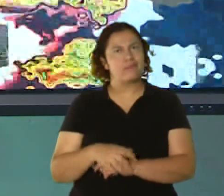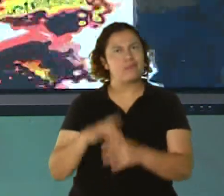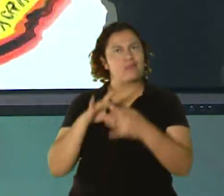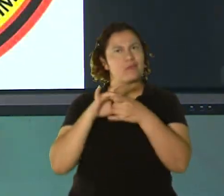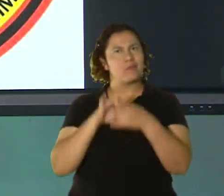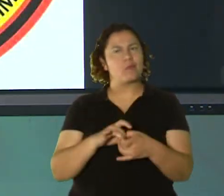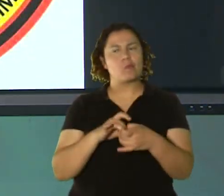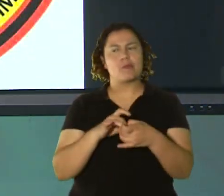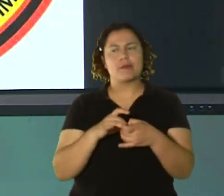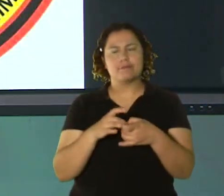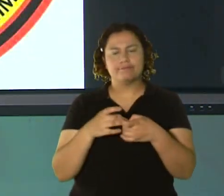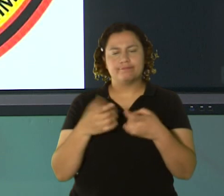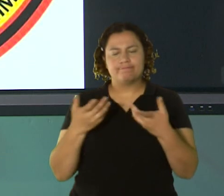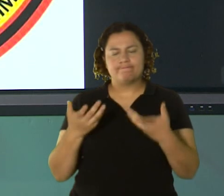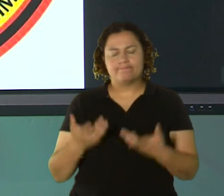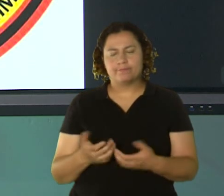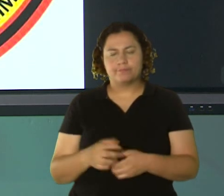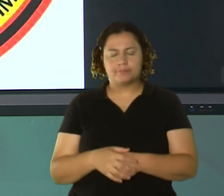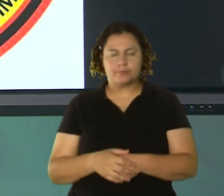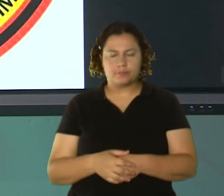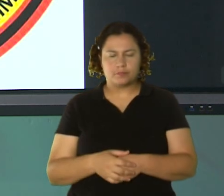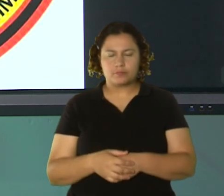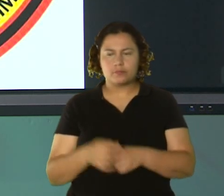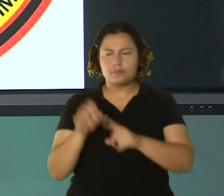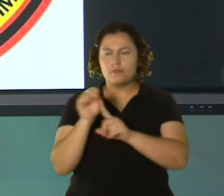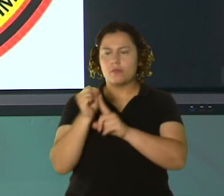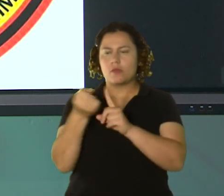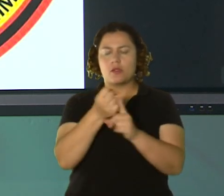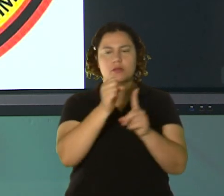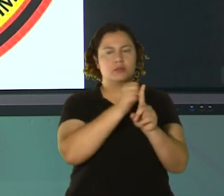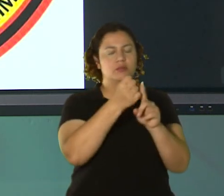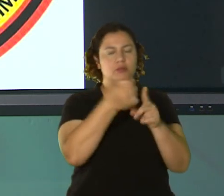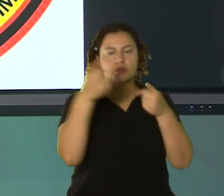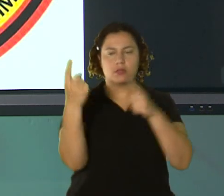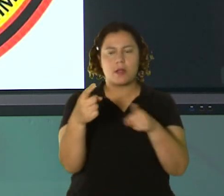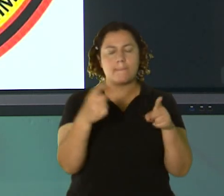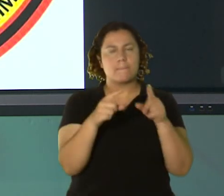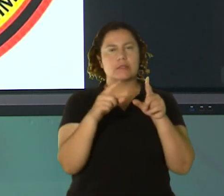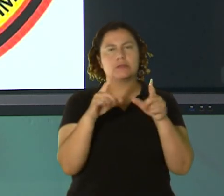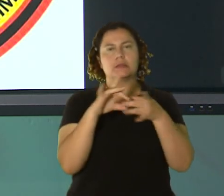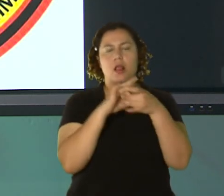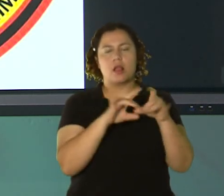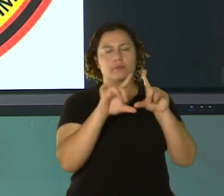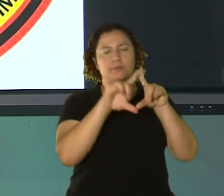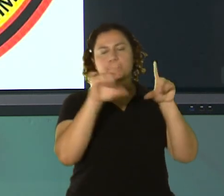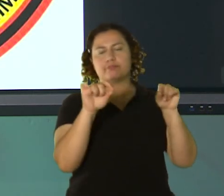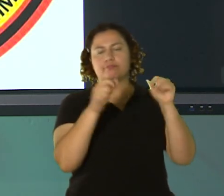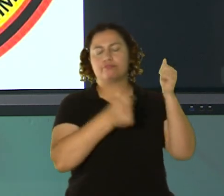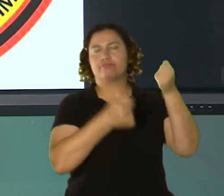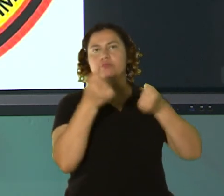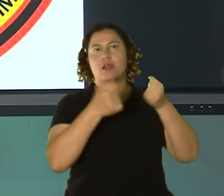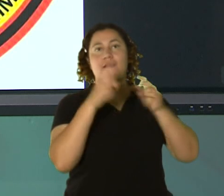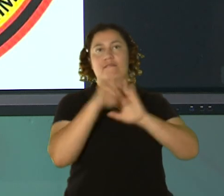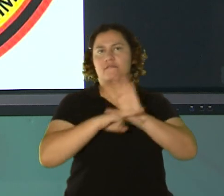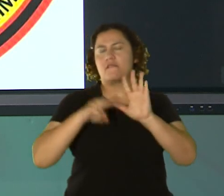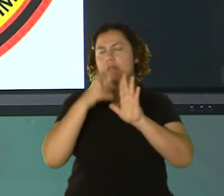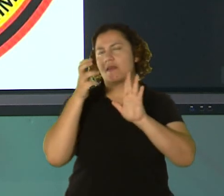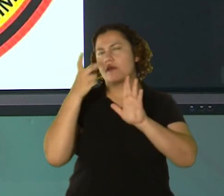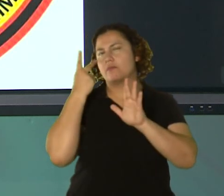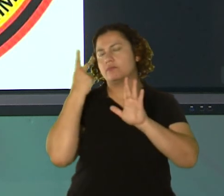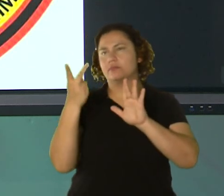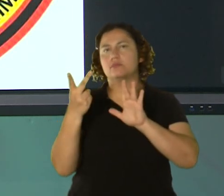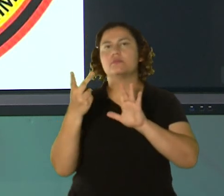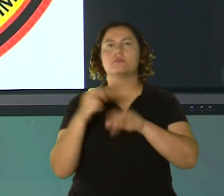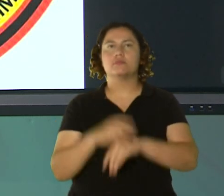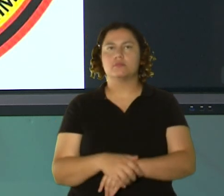un asunto que está ocurriendo con las tablillas de unos vehículos. Y hay un video que quisiera que ustedes vean